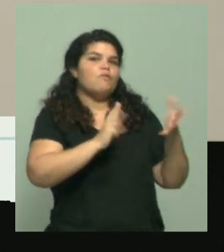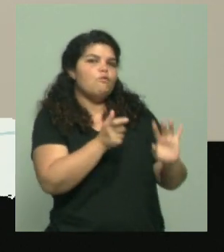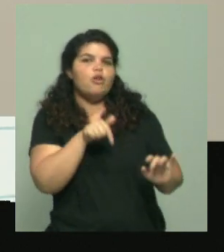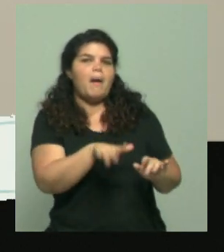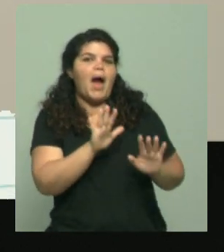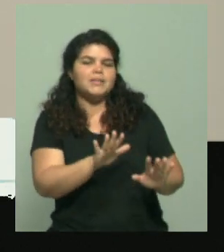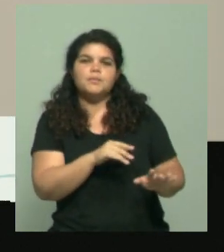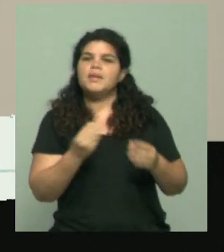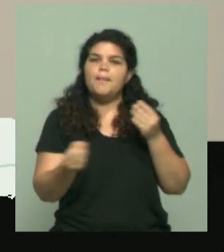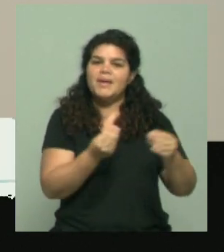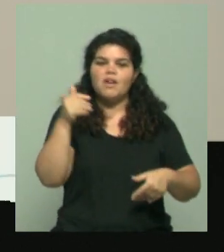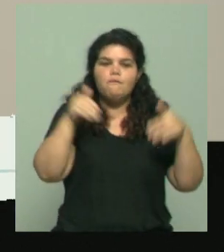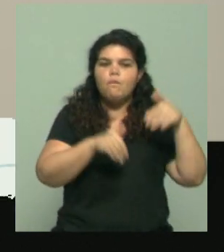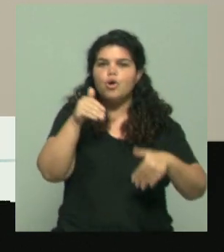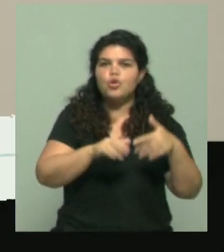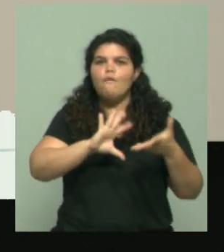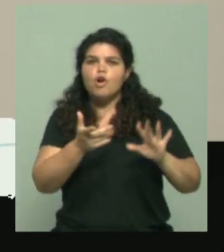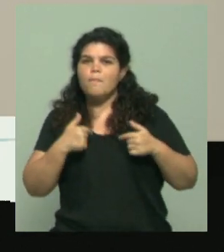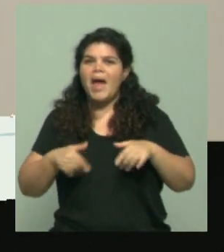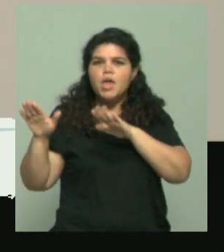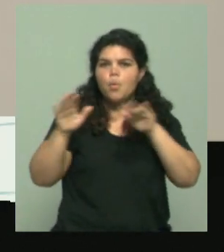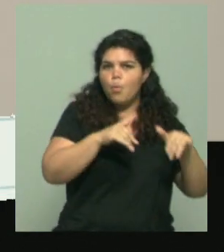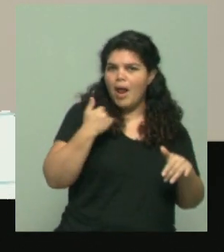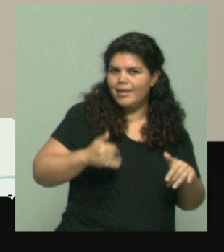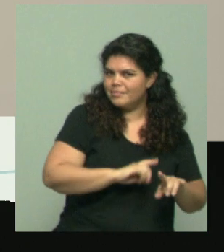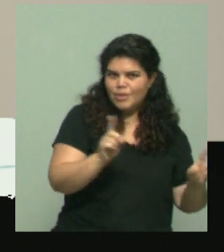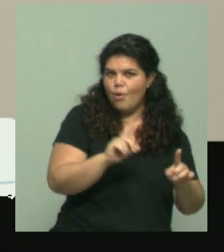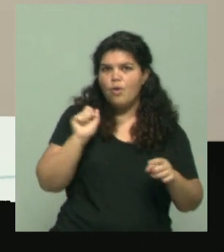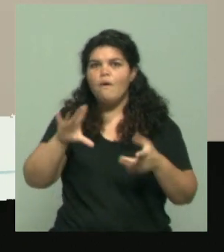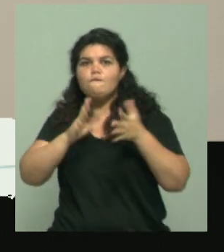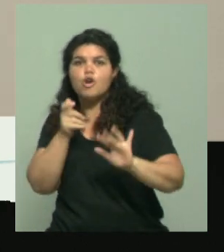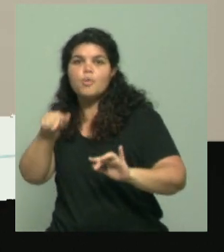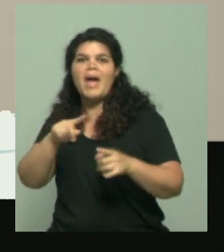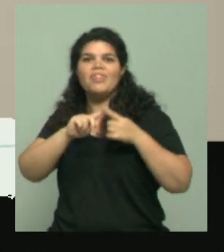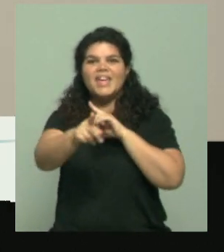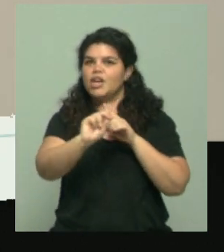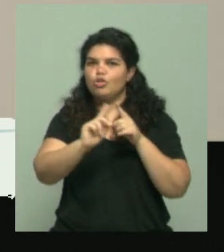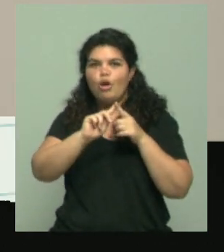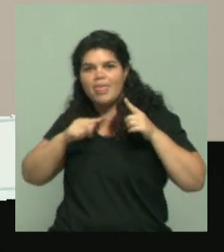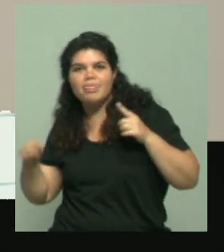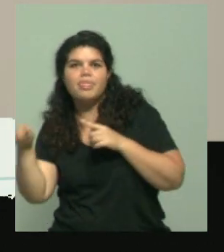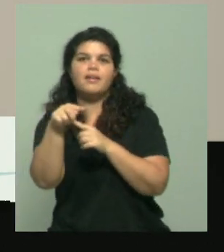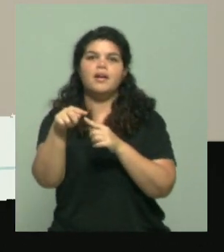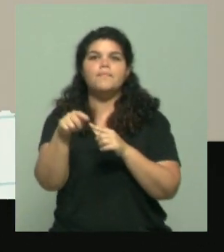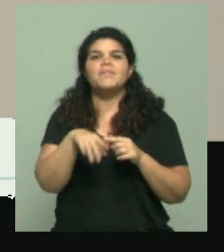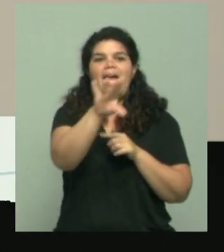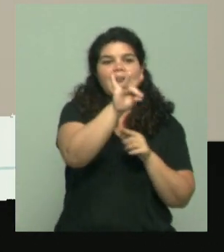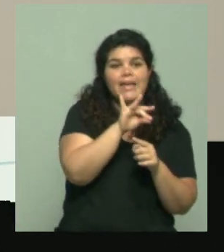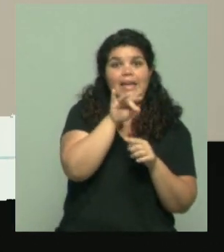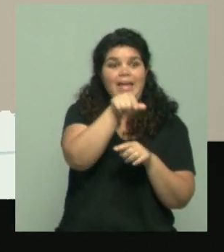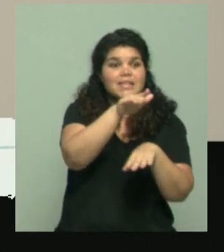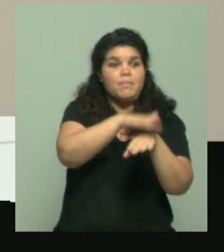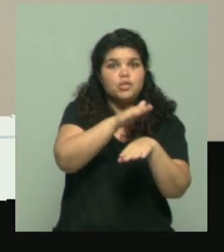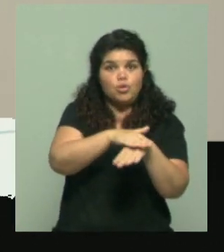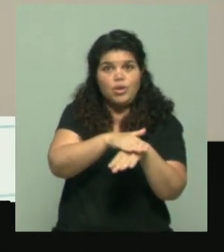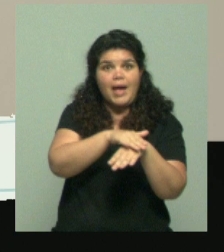hace que en los estados que gane un partido u otro coloque a todos los delegados, salvo en dos estados, son Mayne